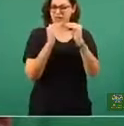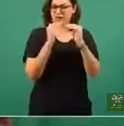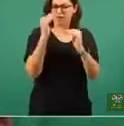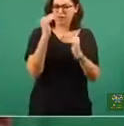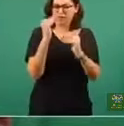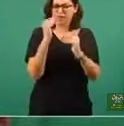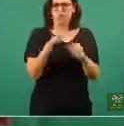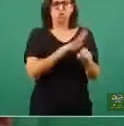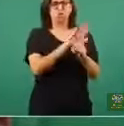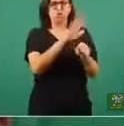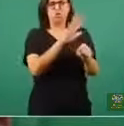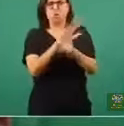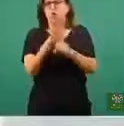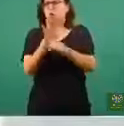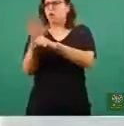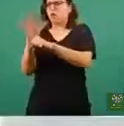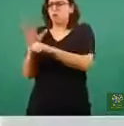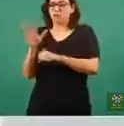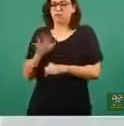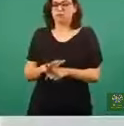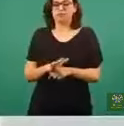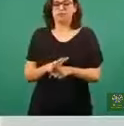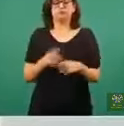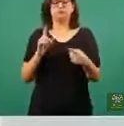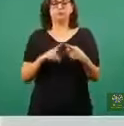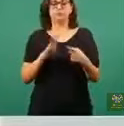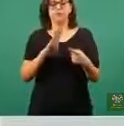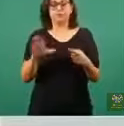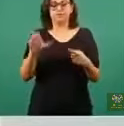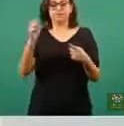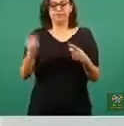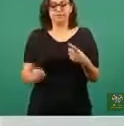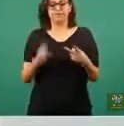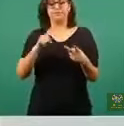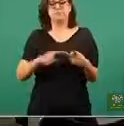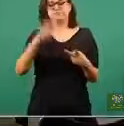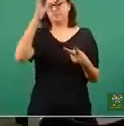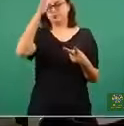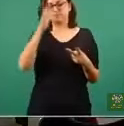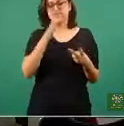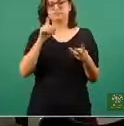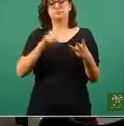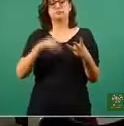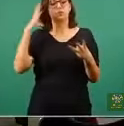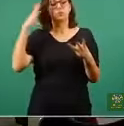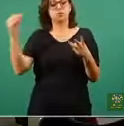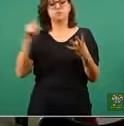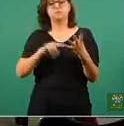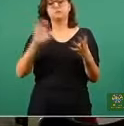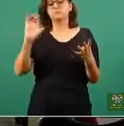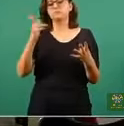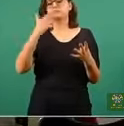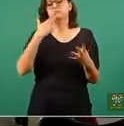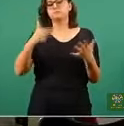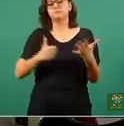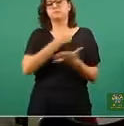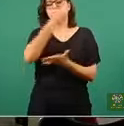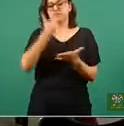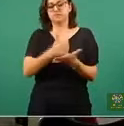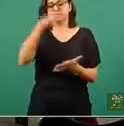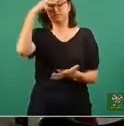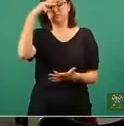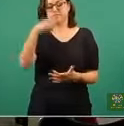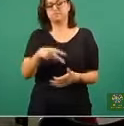incremento de 9 por ciento? Son Baja California Sur, Coahuila, Colima, Chihuahua, Ciudad de México,